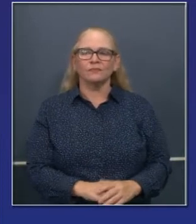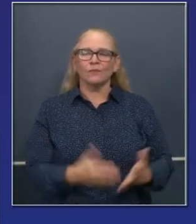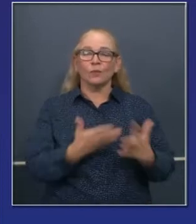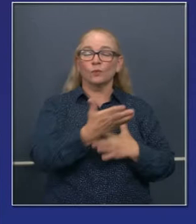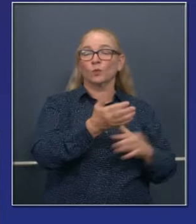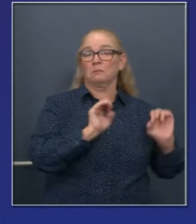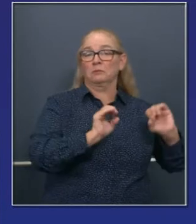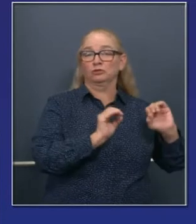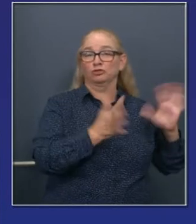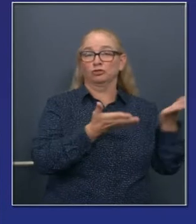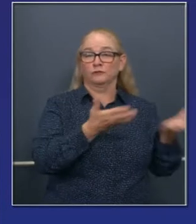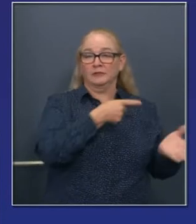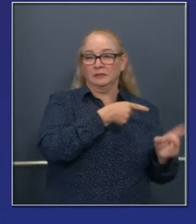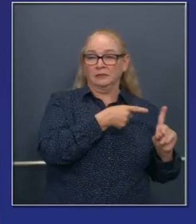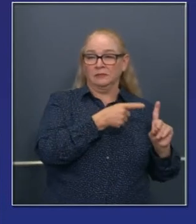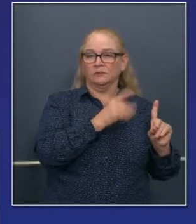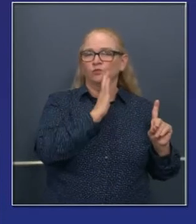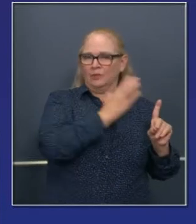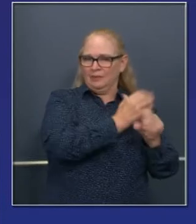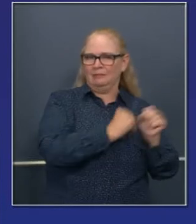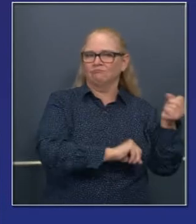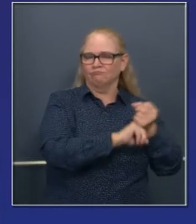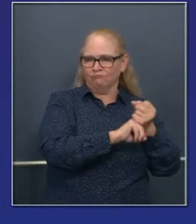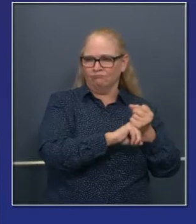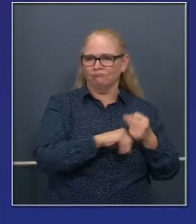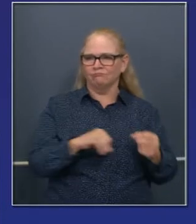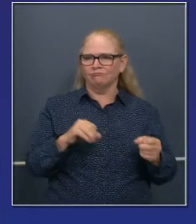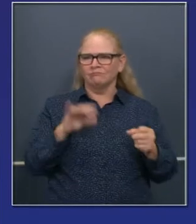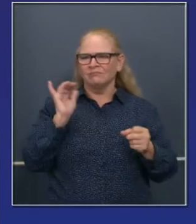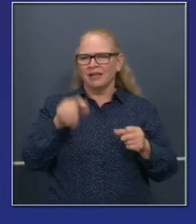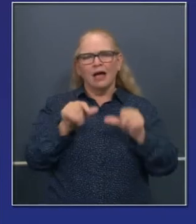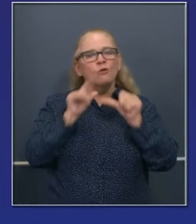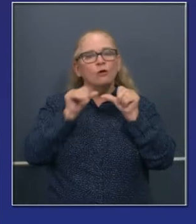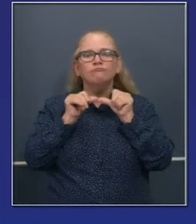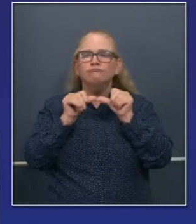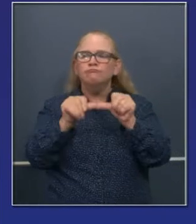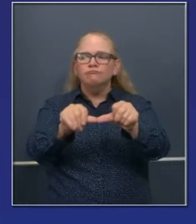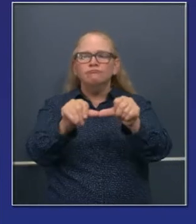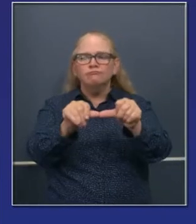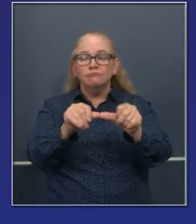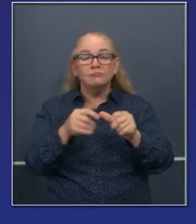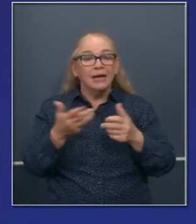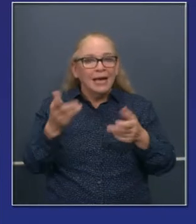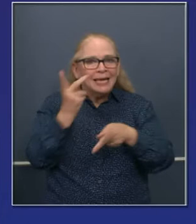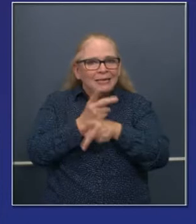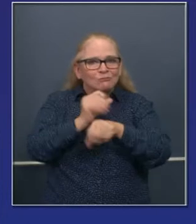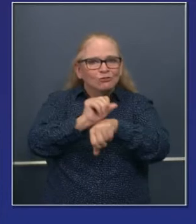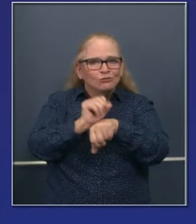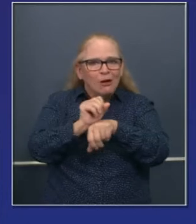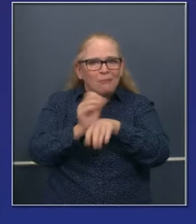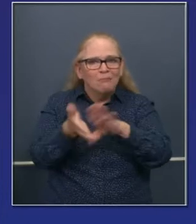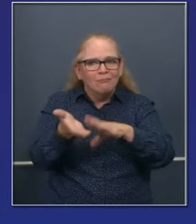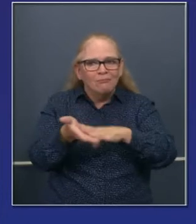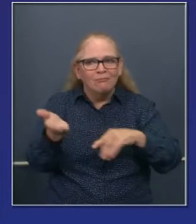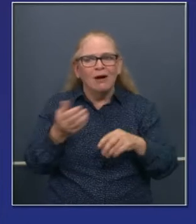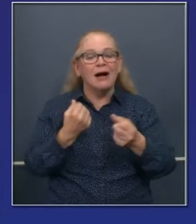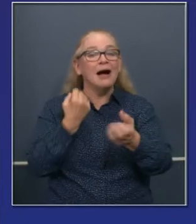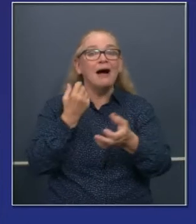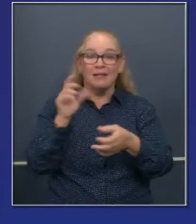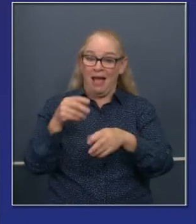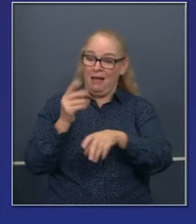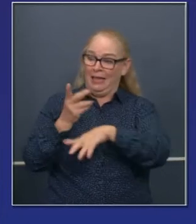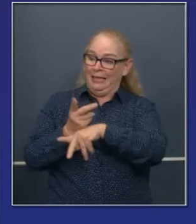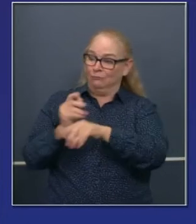servicios de negocios dentro del condado y la comunidad, creando empleos, creando oportunidades y de forma directa y directa.